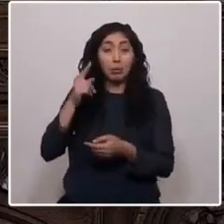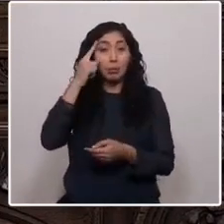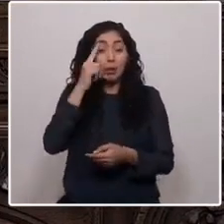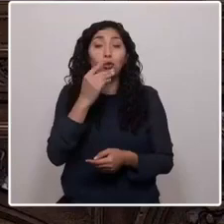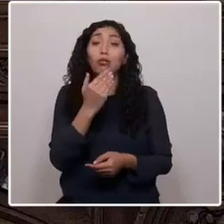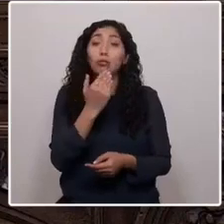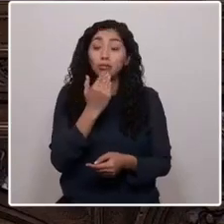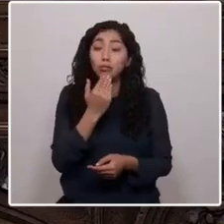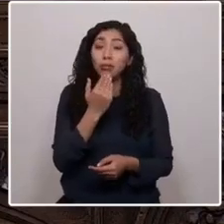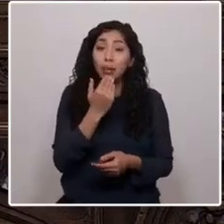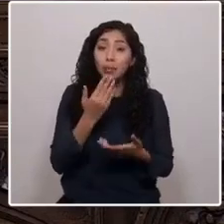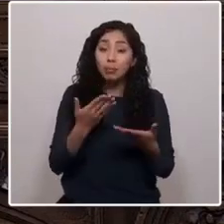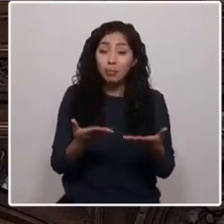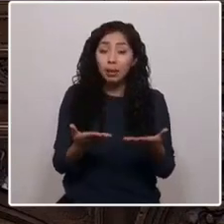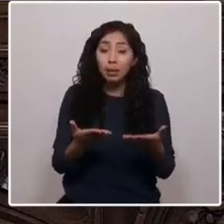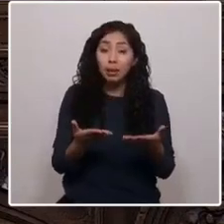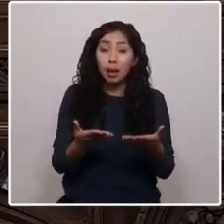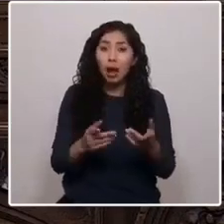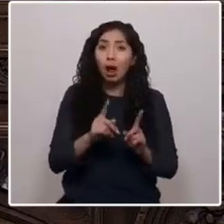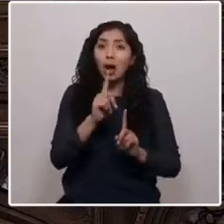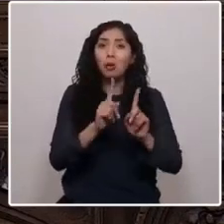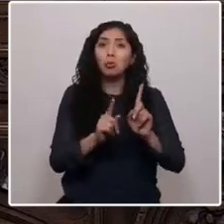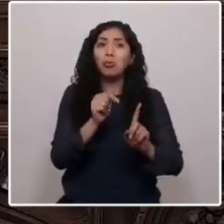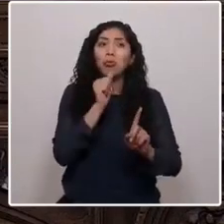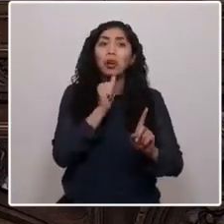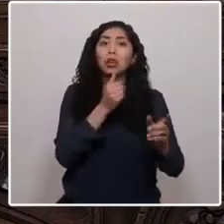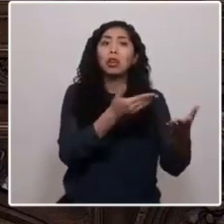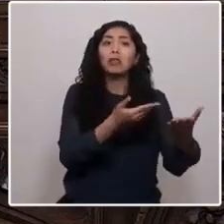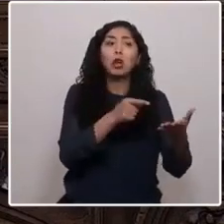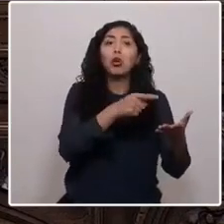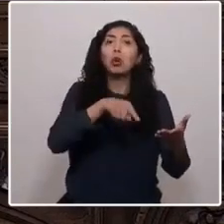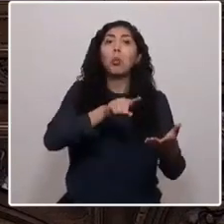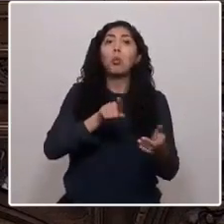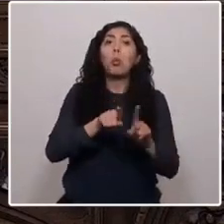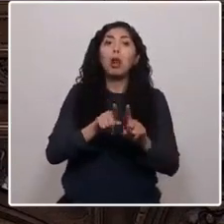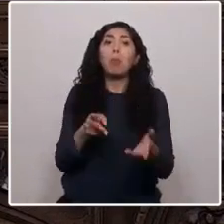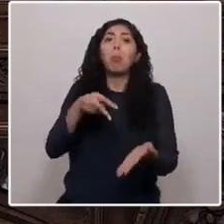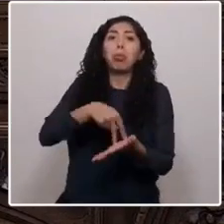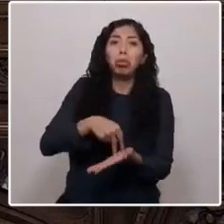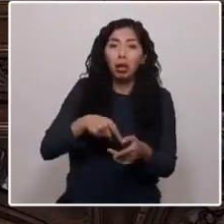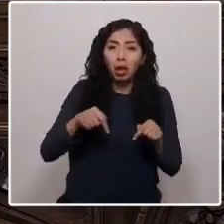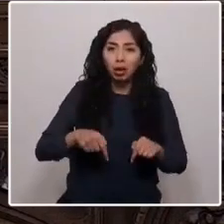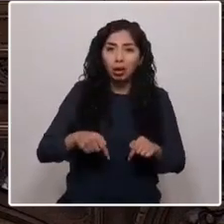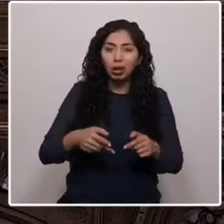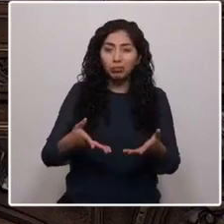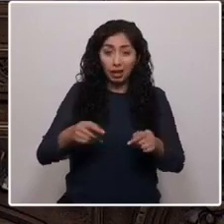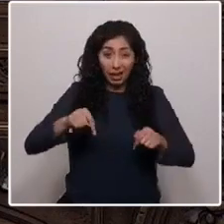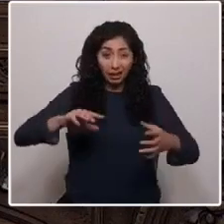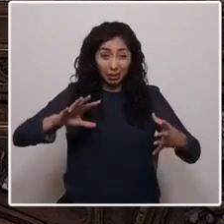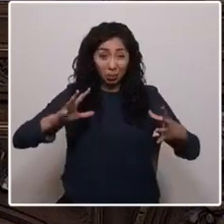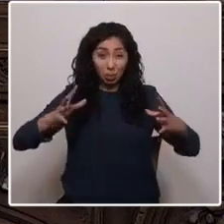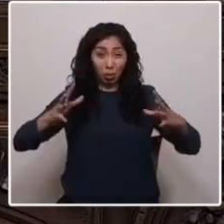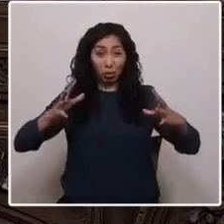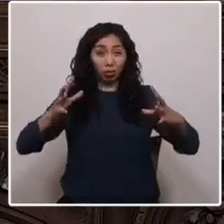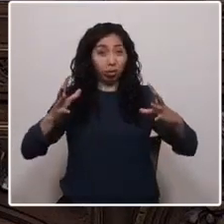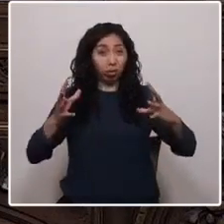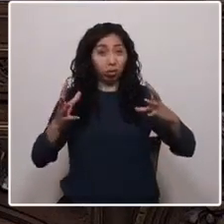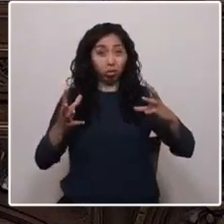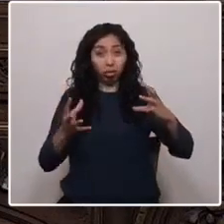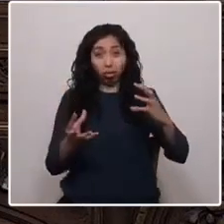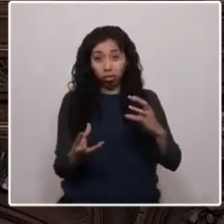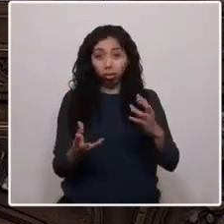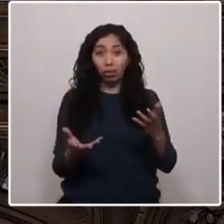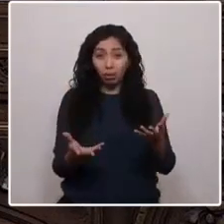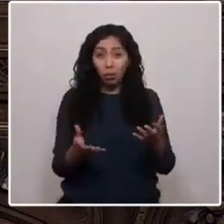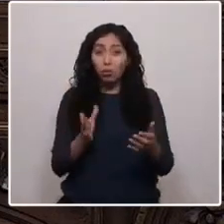que no han sido invitados a la fiesta. Este mundo se nos cae a pedazos porque no da respuesta